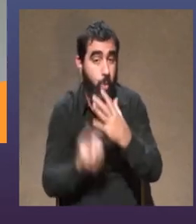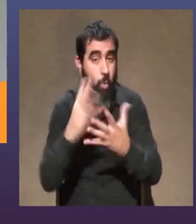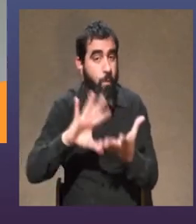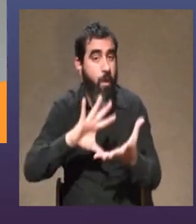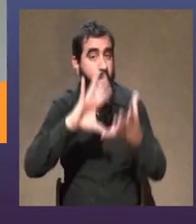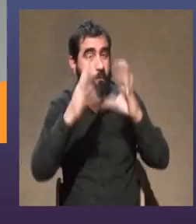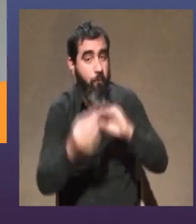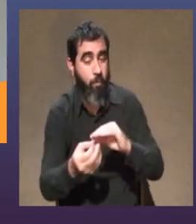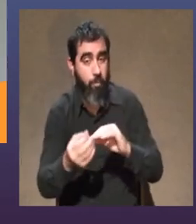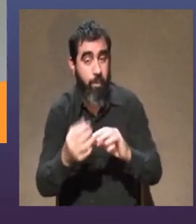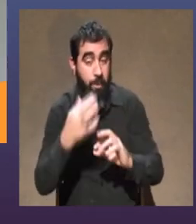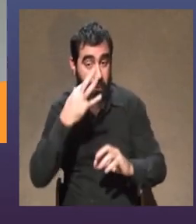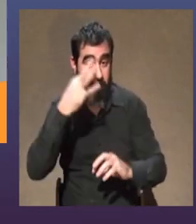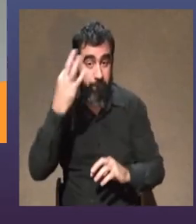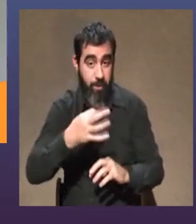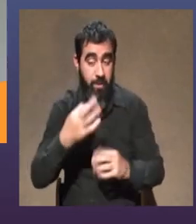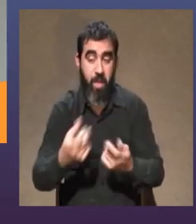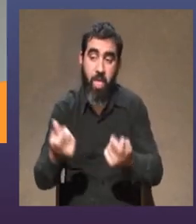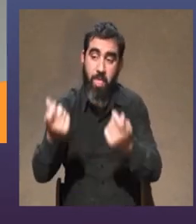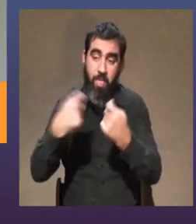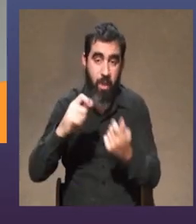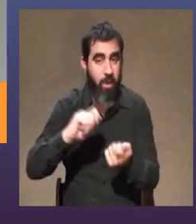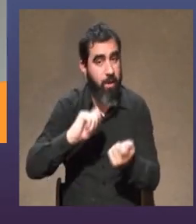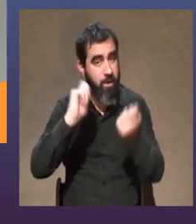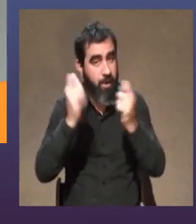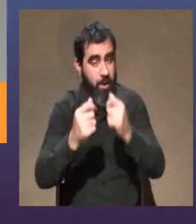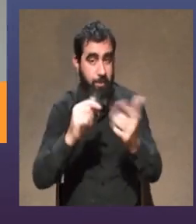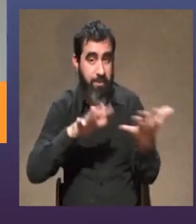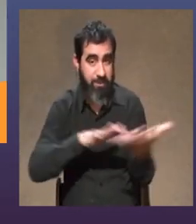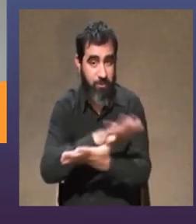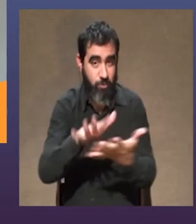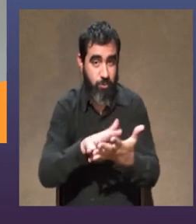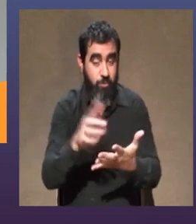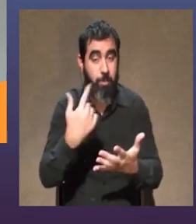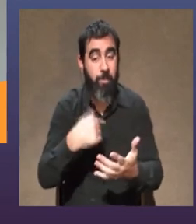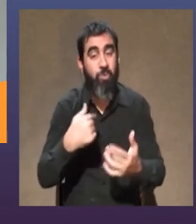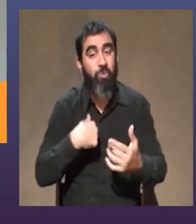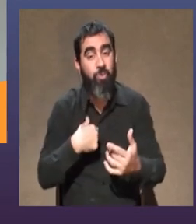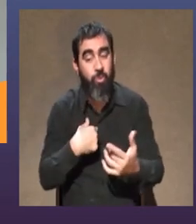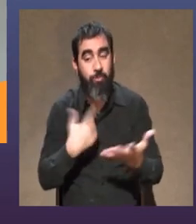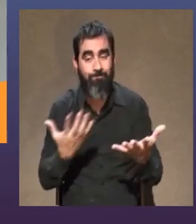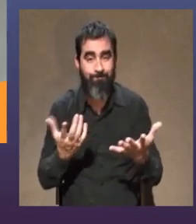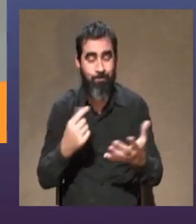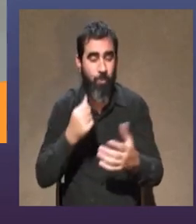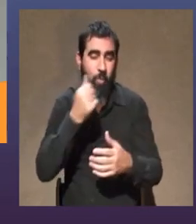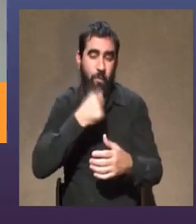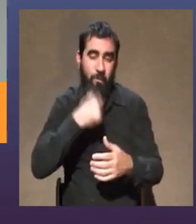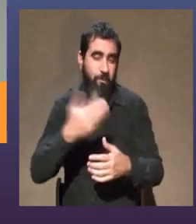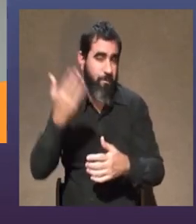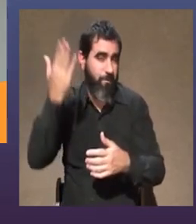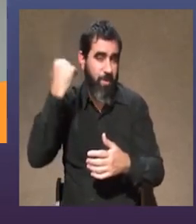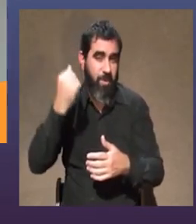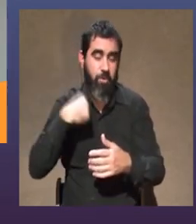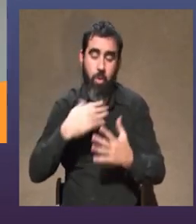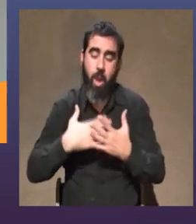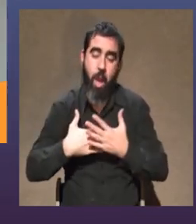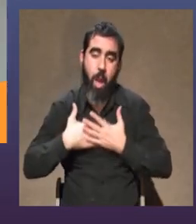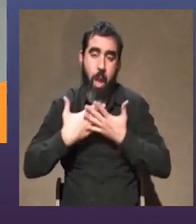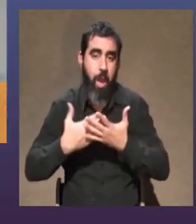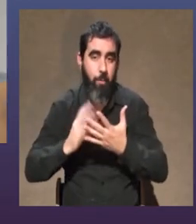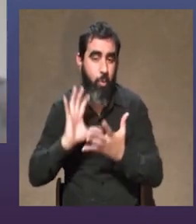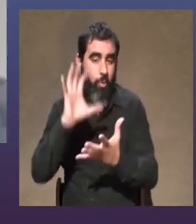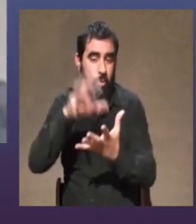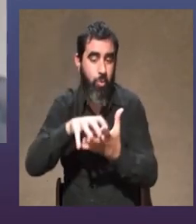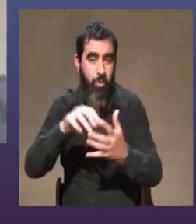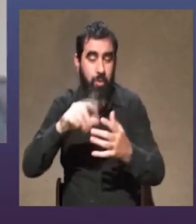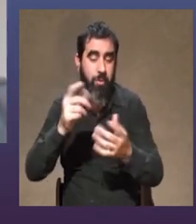que por un lado es verdad que nos la da todo esto pero yo en ese sentido soy un poco anticuada y yo amo los teatros a